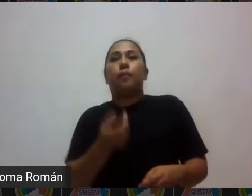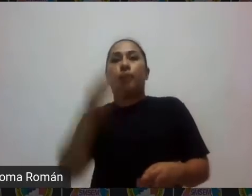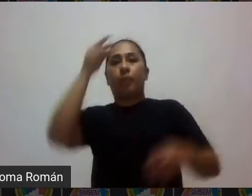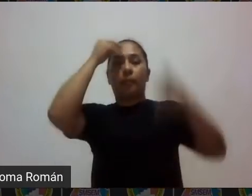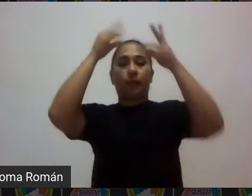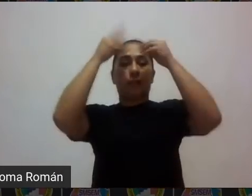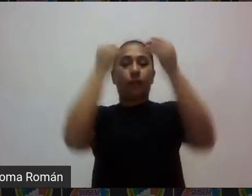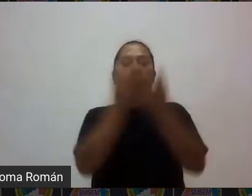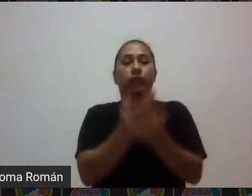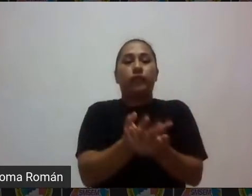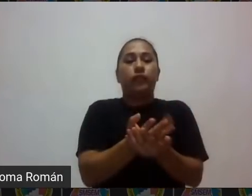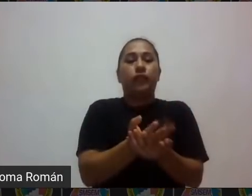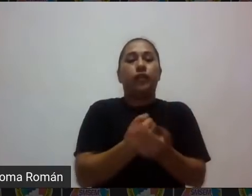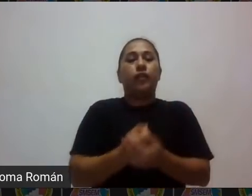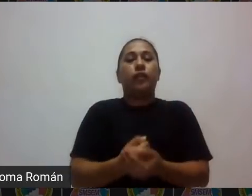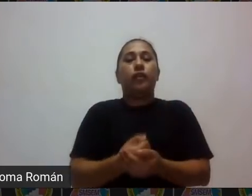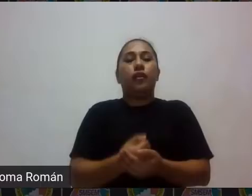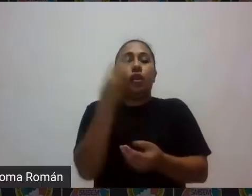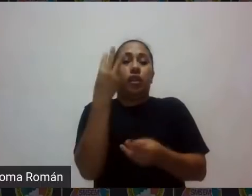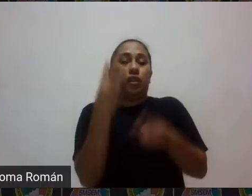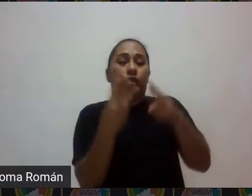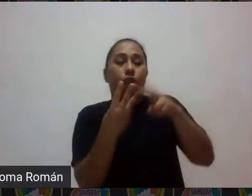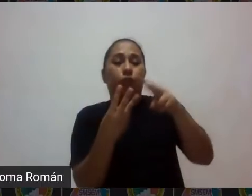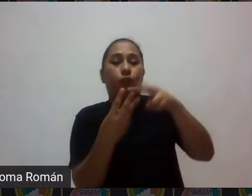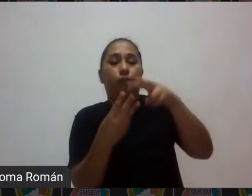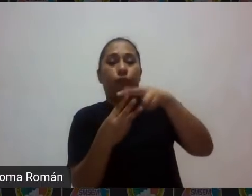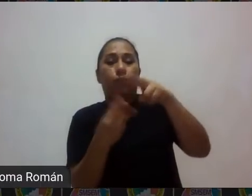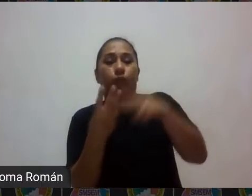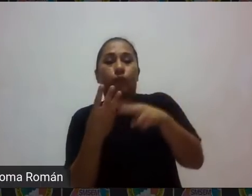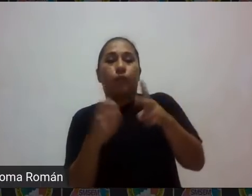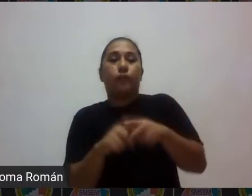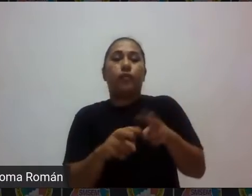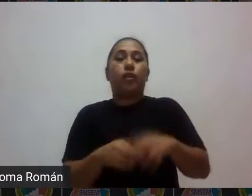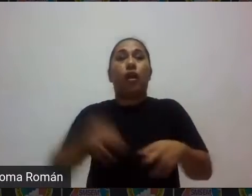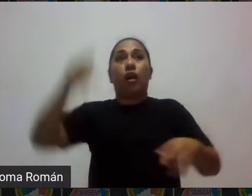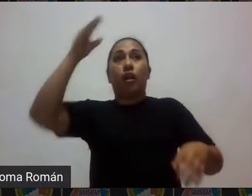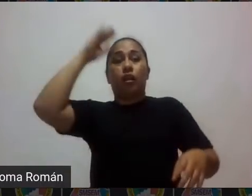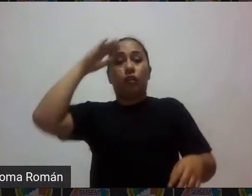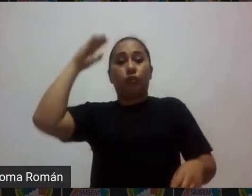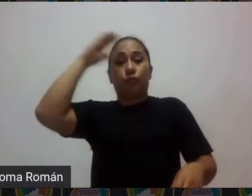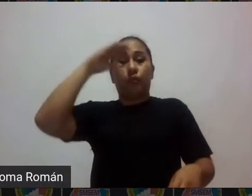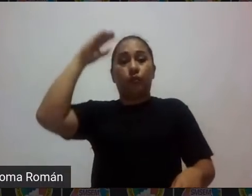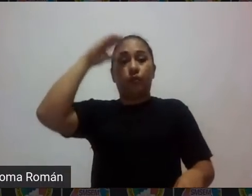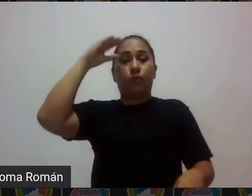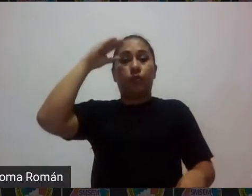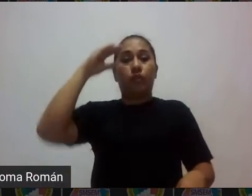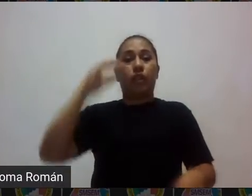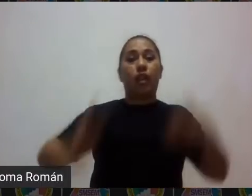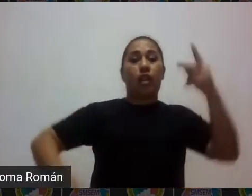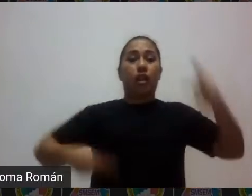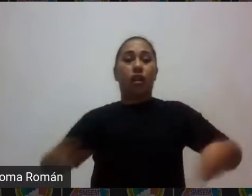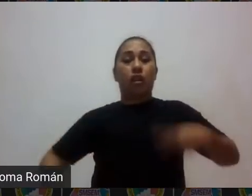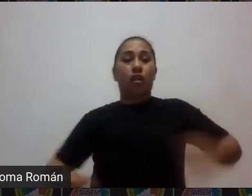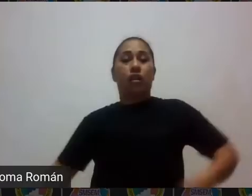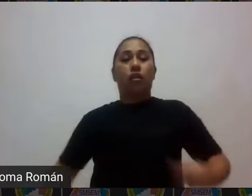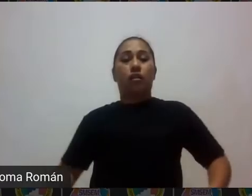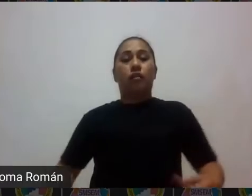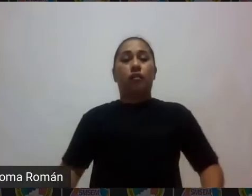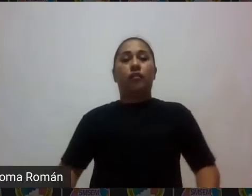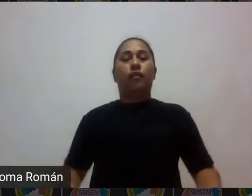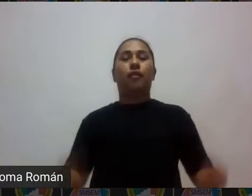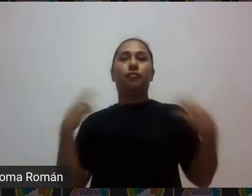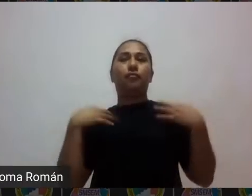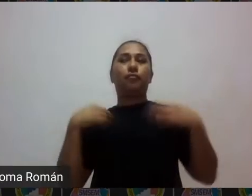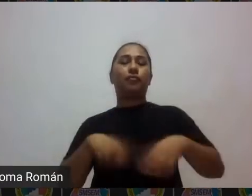esperado en sus tres componentes como lo es los conocimientos las habilidades y las actitudes y valores